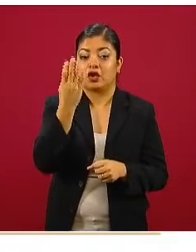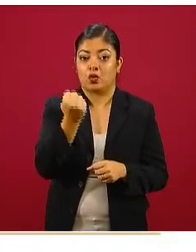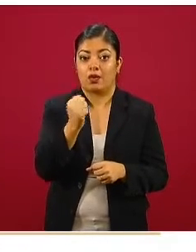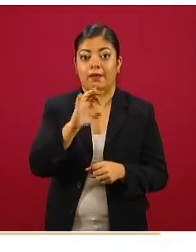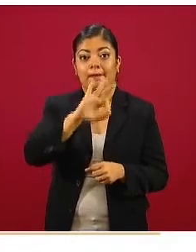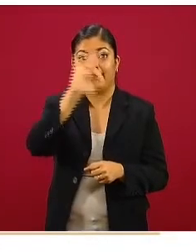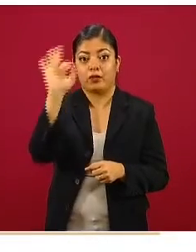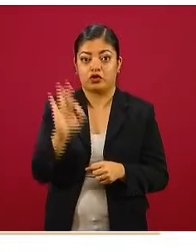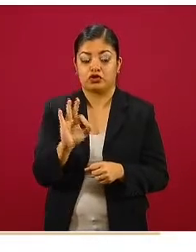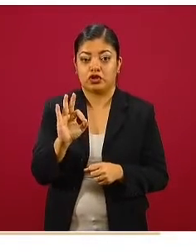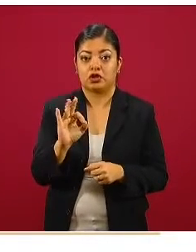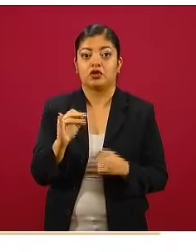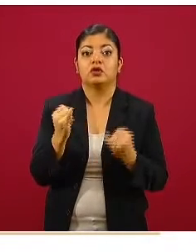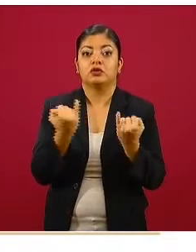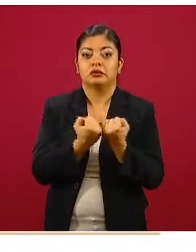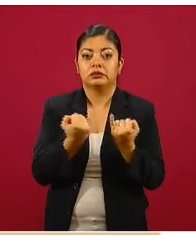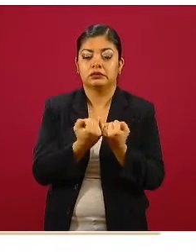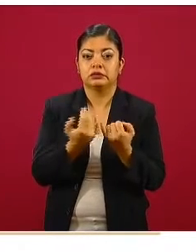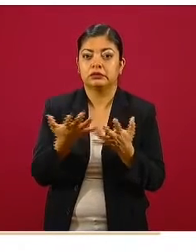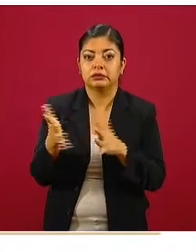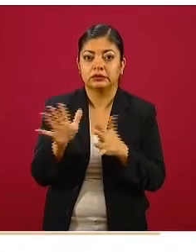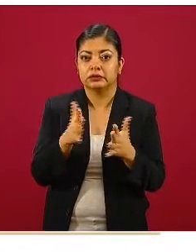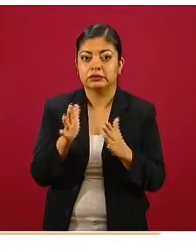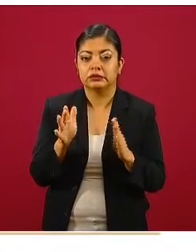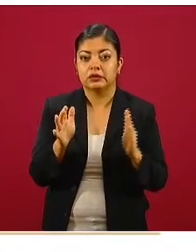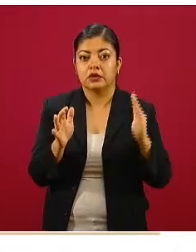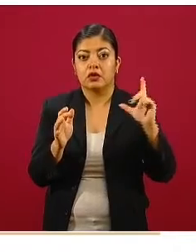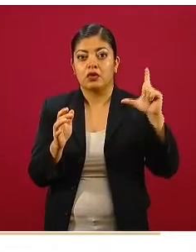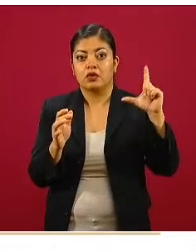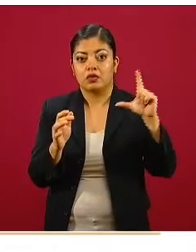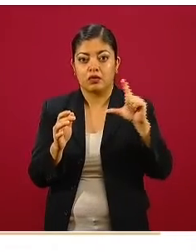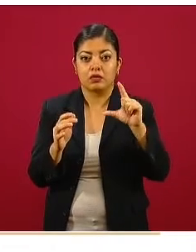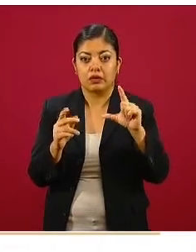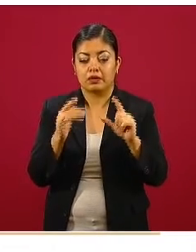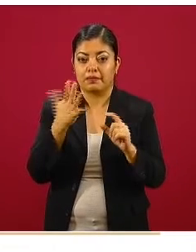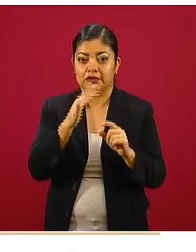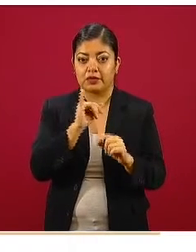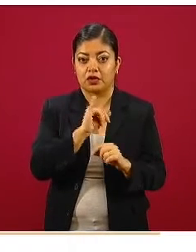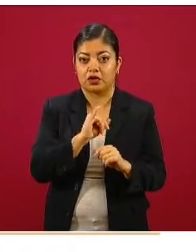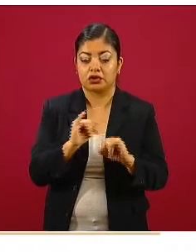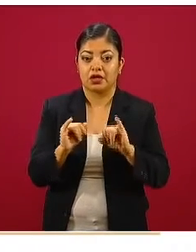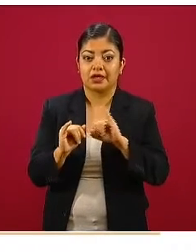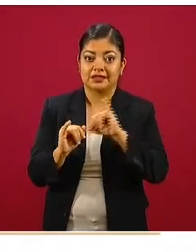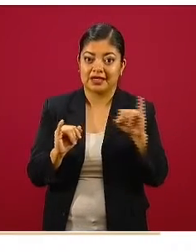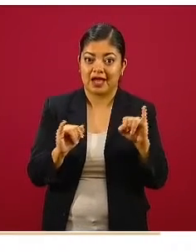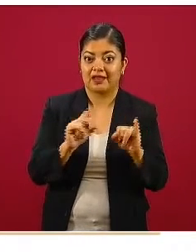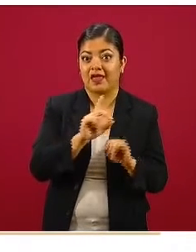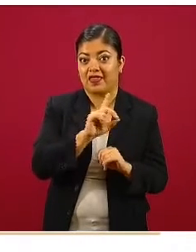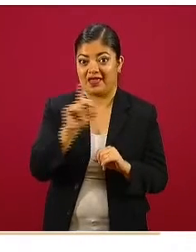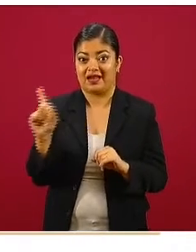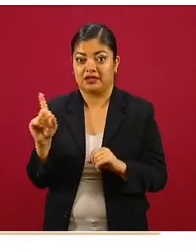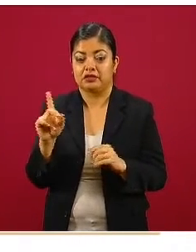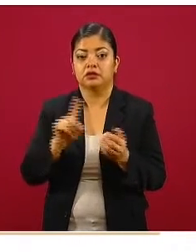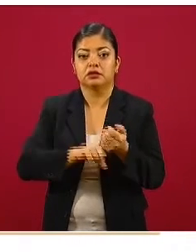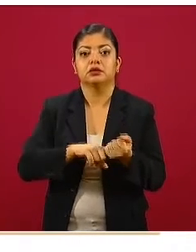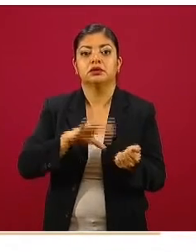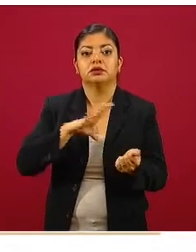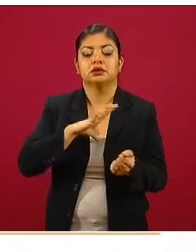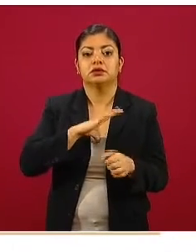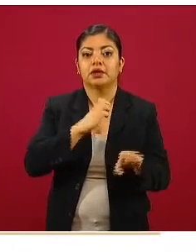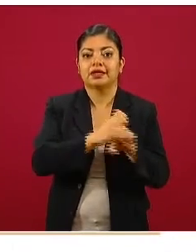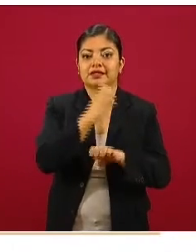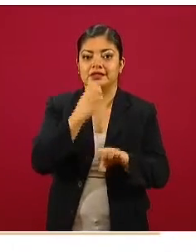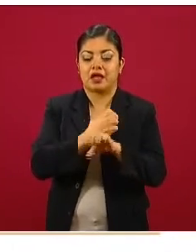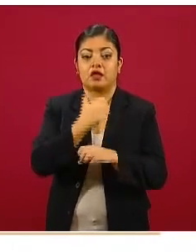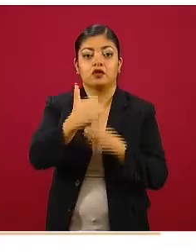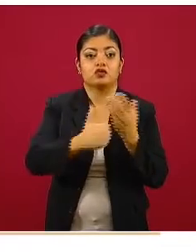por ciento y en el orden decreciente de ocupación de izquierda a derecha se muestra la ocupación por entidad federativa.